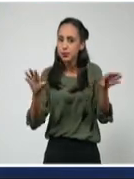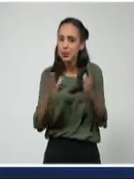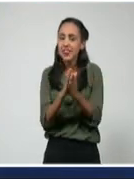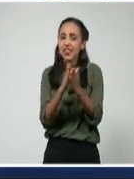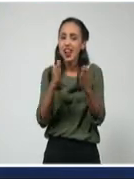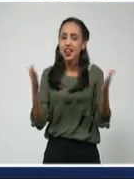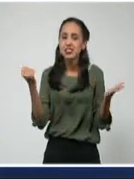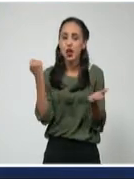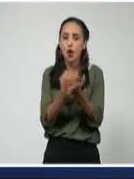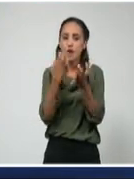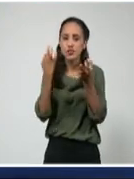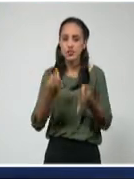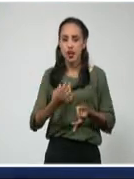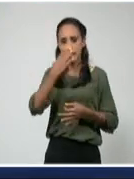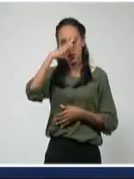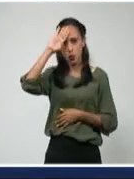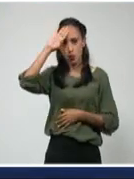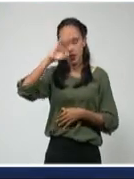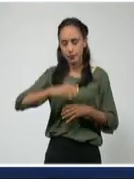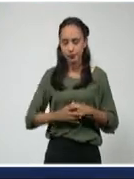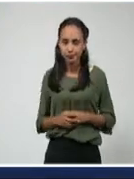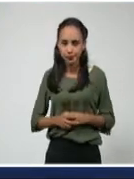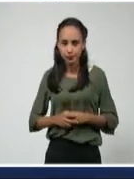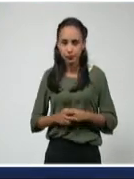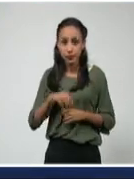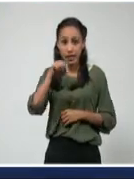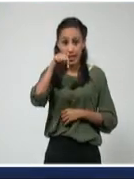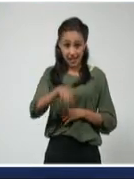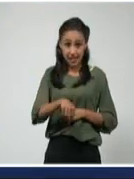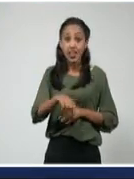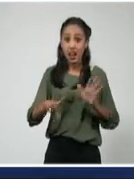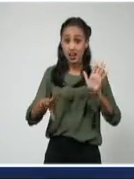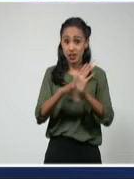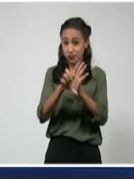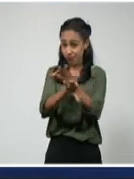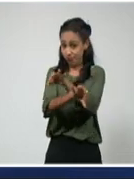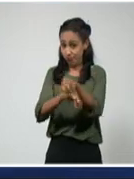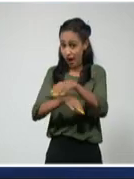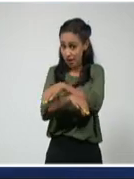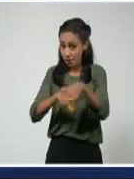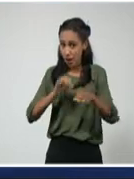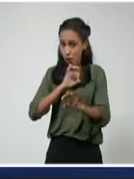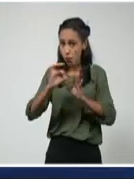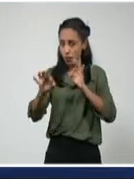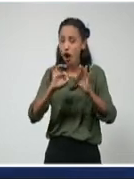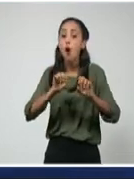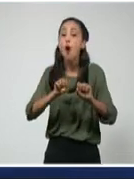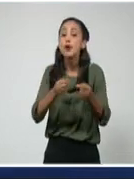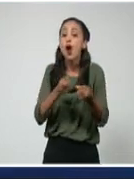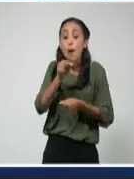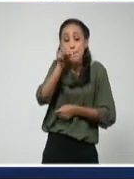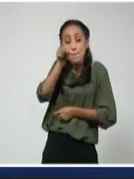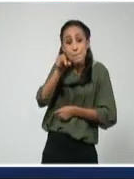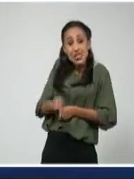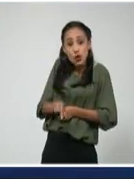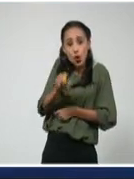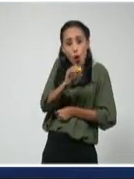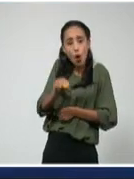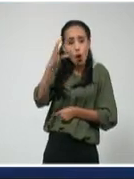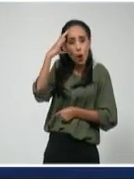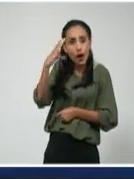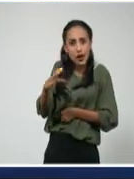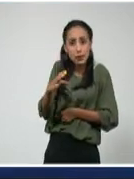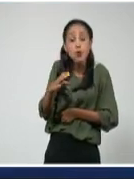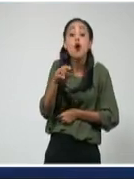Oficial de la República. Esta disposición normativa establece las obligaciones de las instituciones y las personas naturales respecto a la